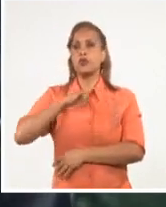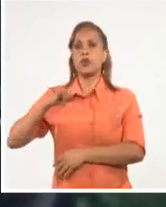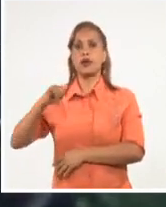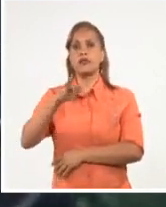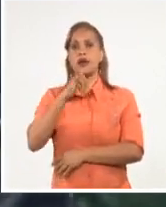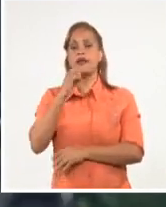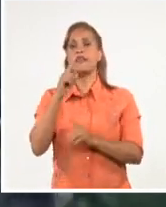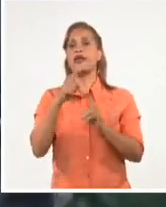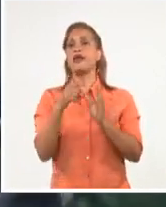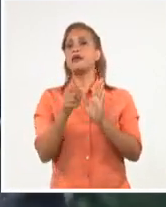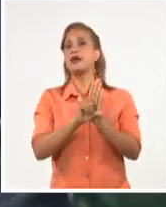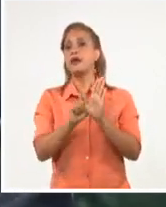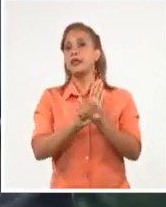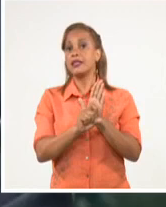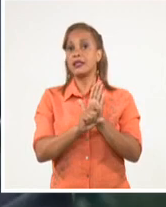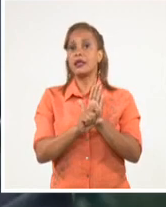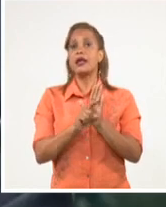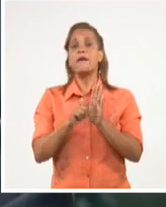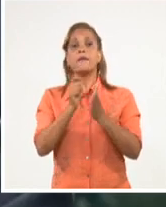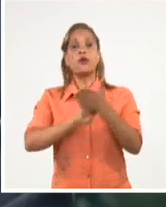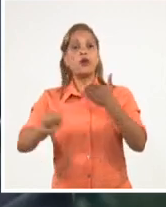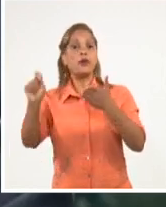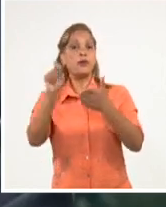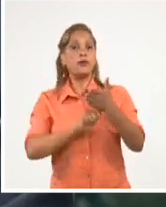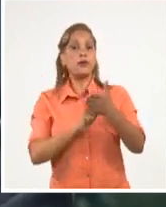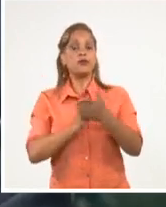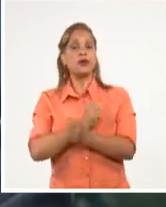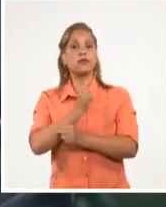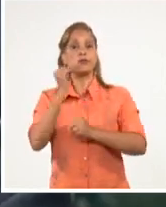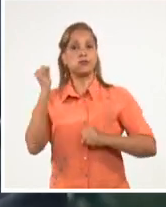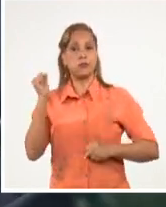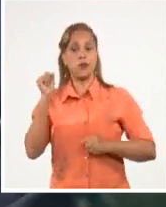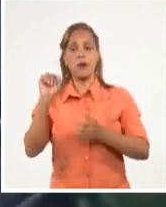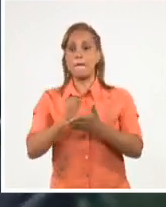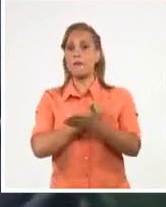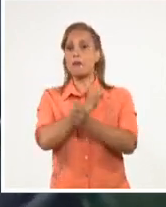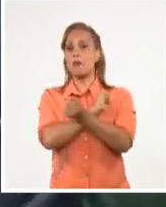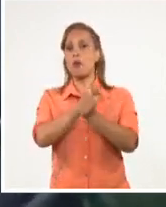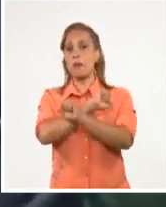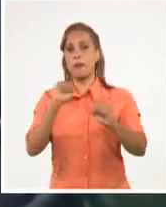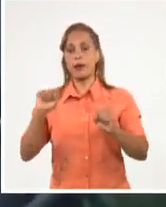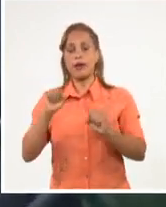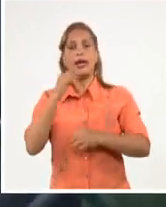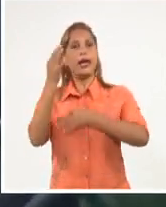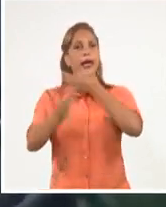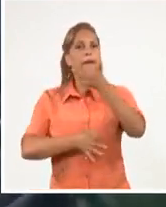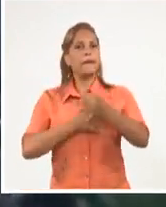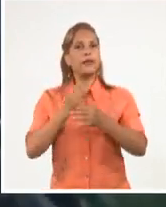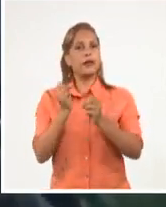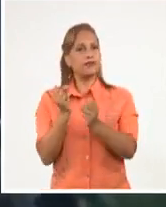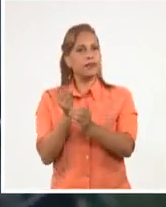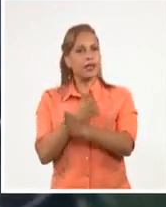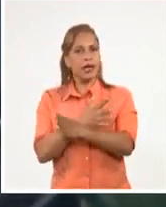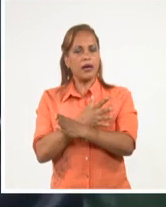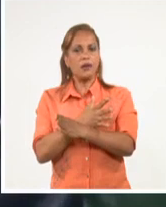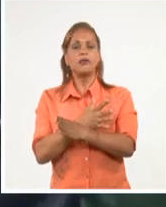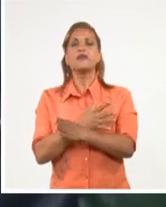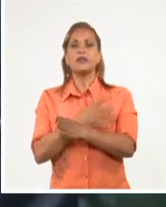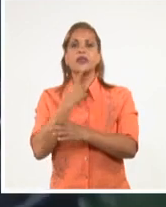sobre la Prohibición de las Armas Nucleares, que establece claramente el carácter